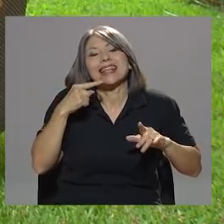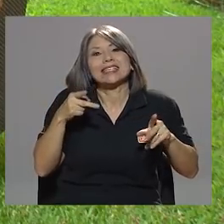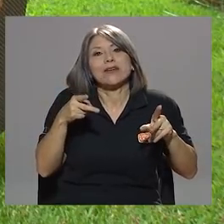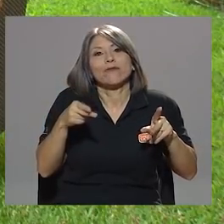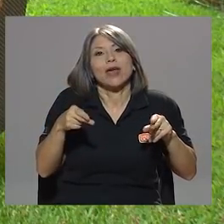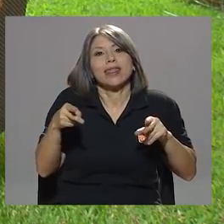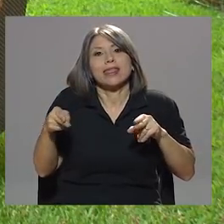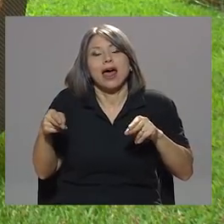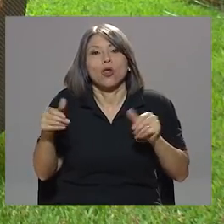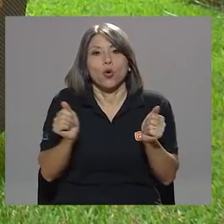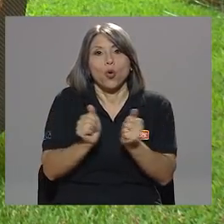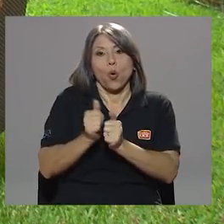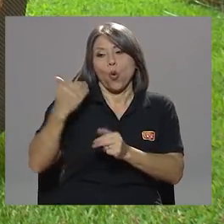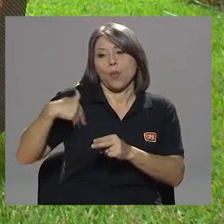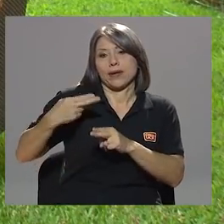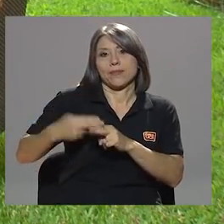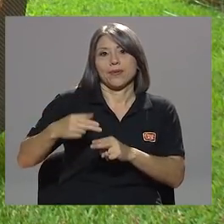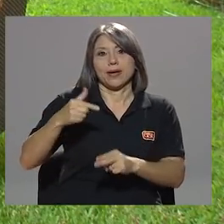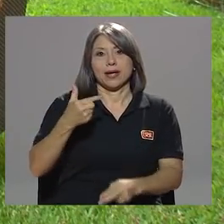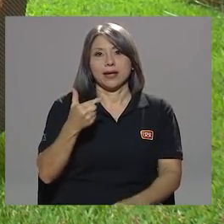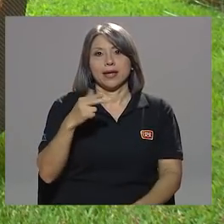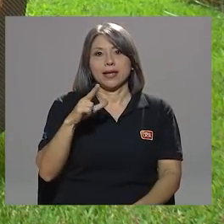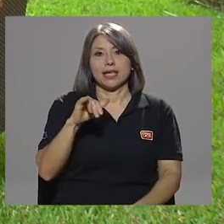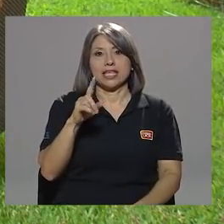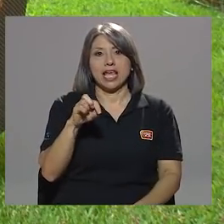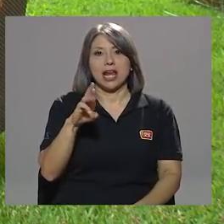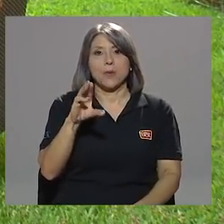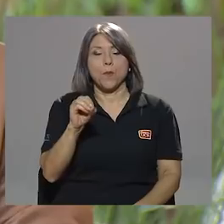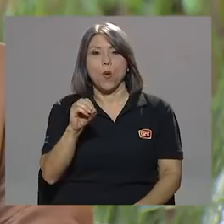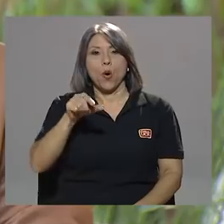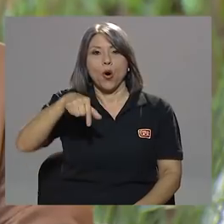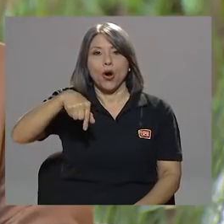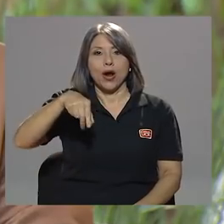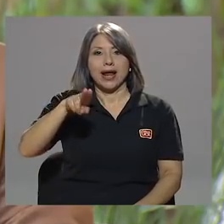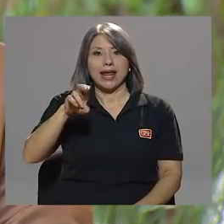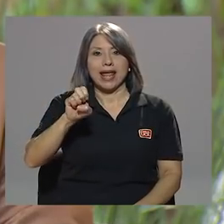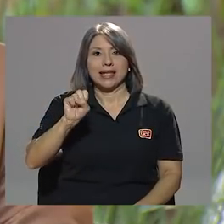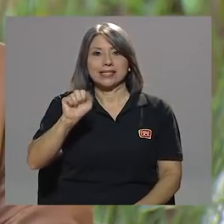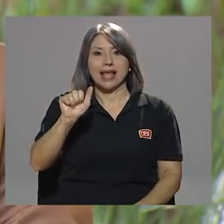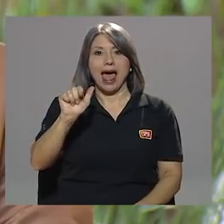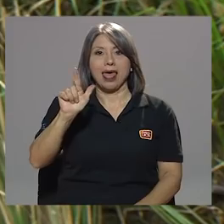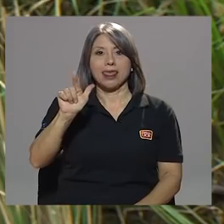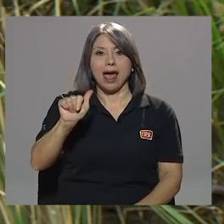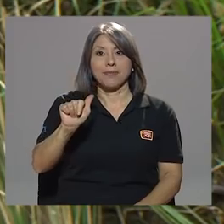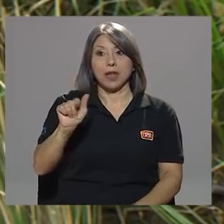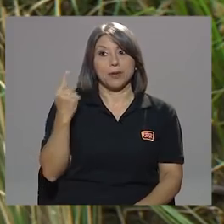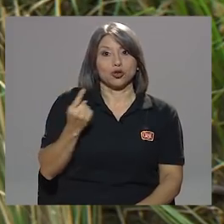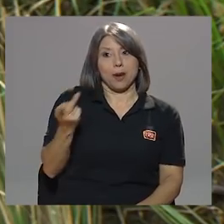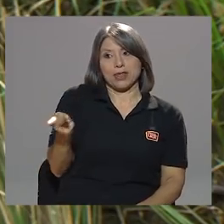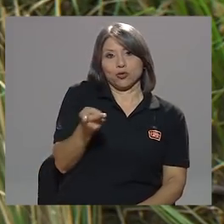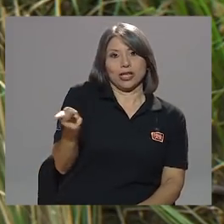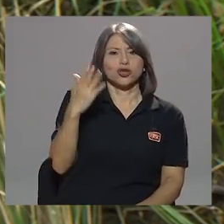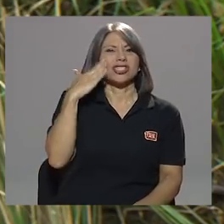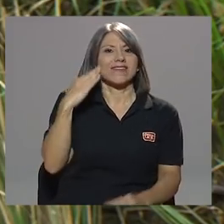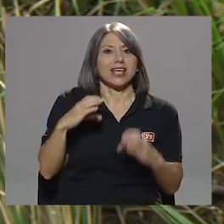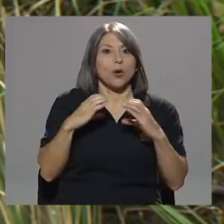con Guillermo Quesada. Al final solo usted y él sabe que fue lo que conversaron. Pero la conversación se dio.